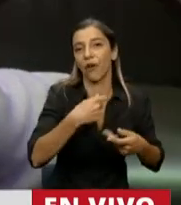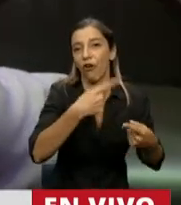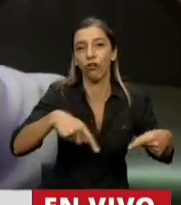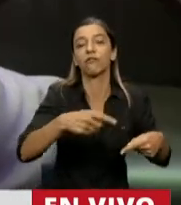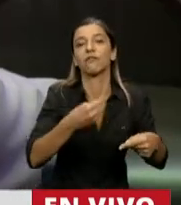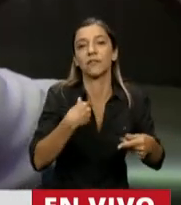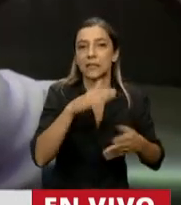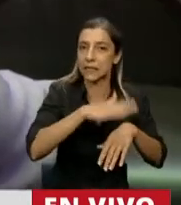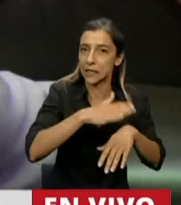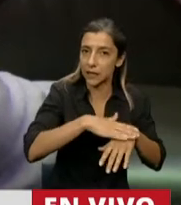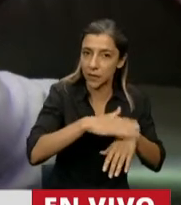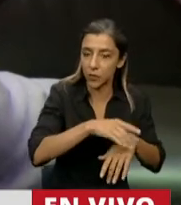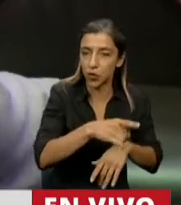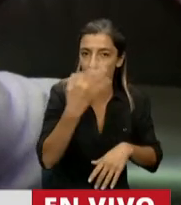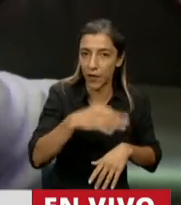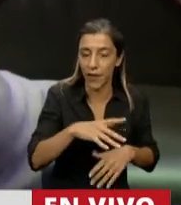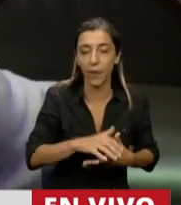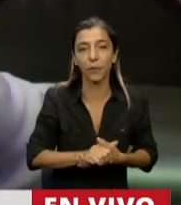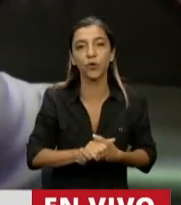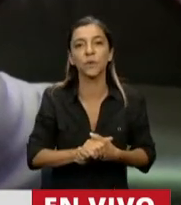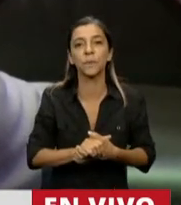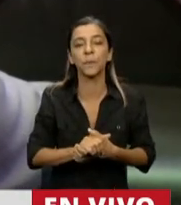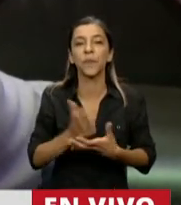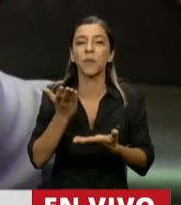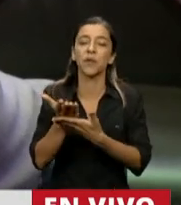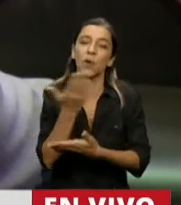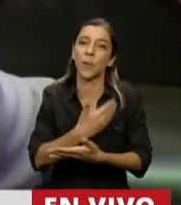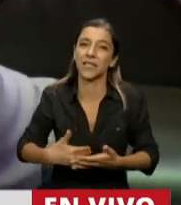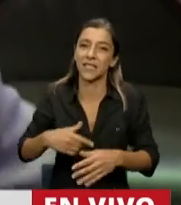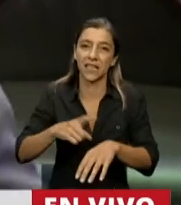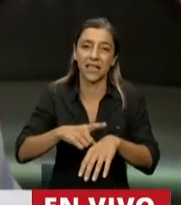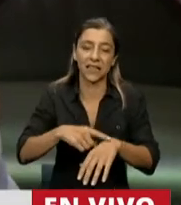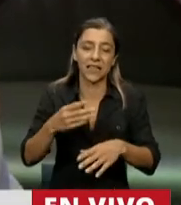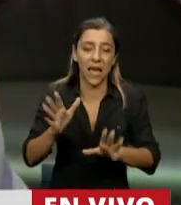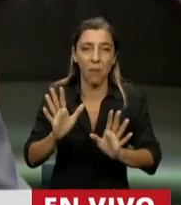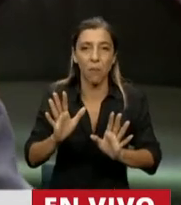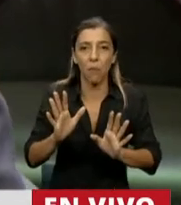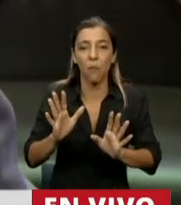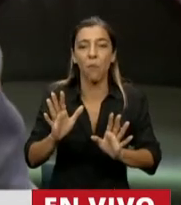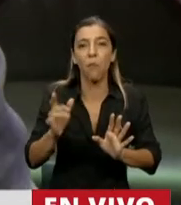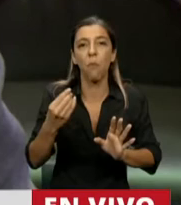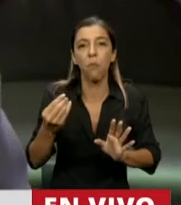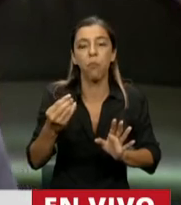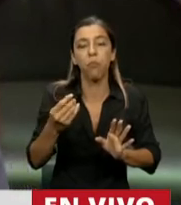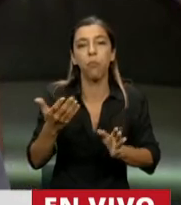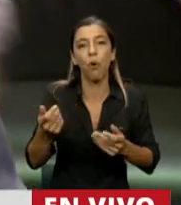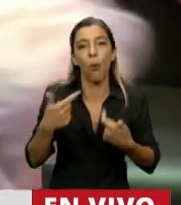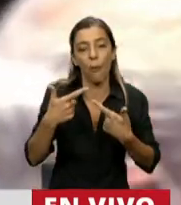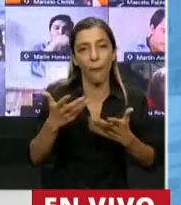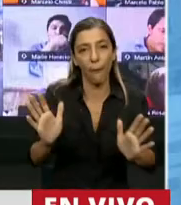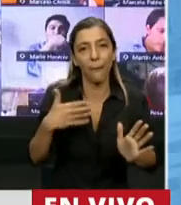pensemos en esta Cámara, le pido, Presidente, que por el tiempo del inicio, me permita